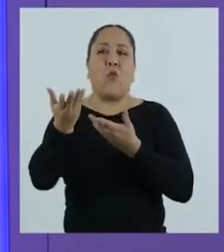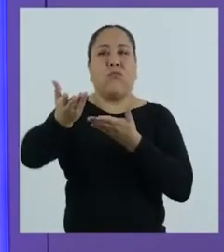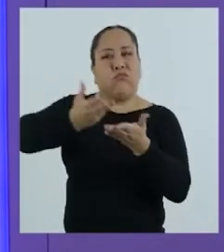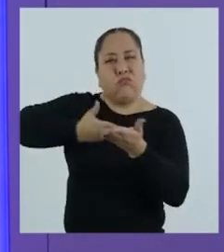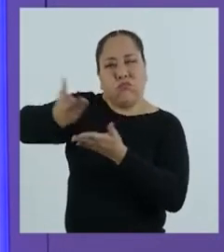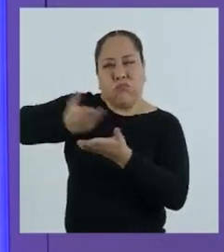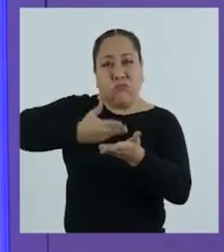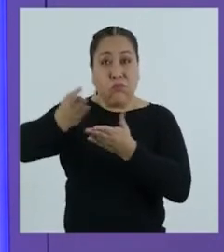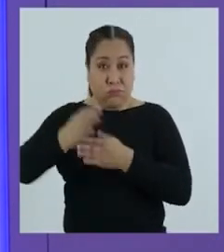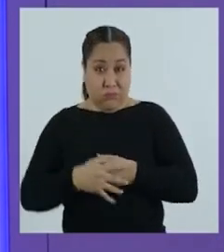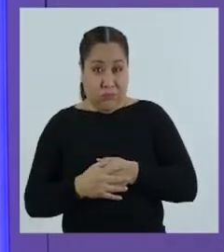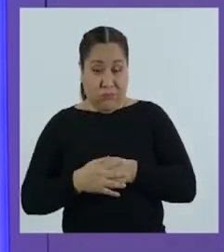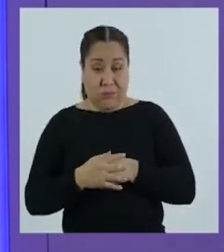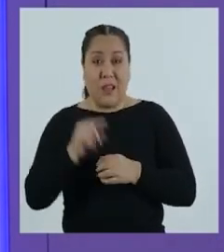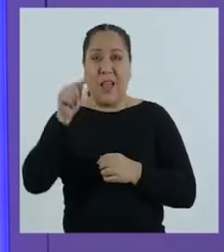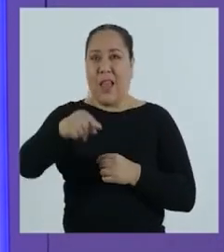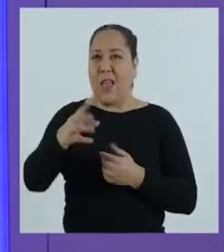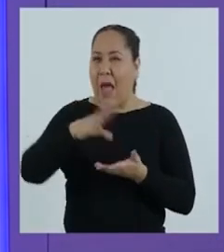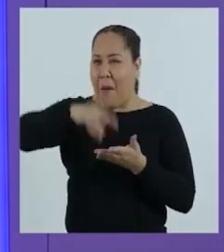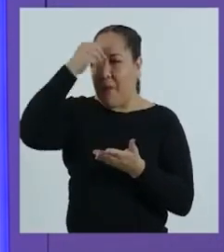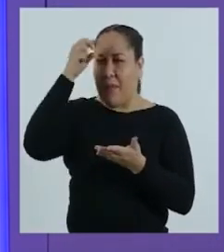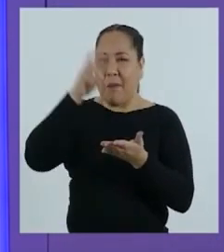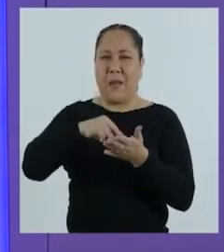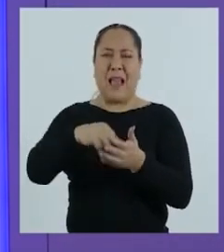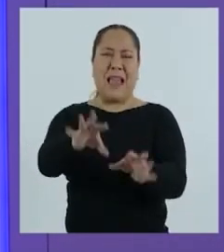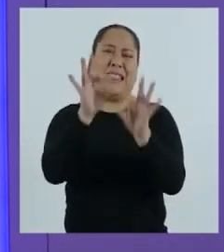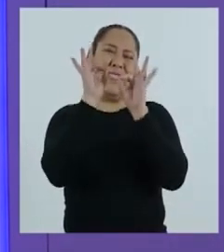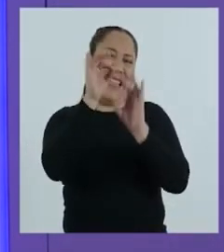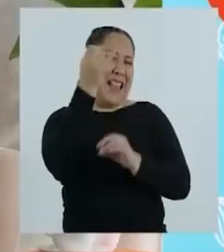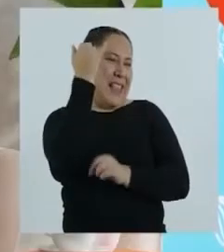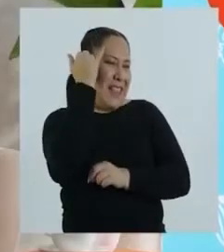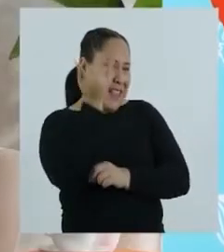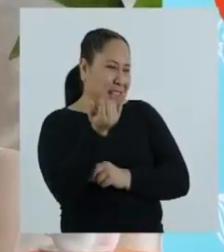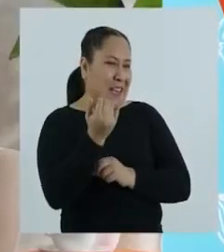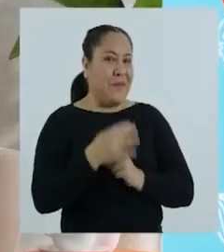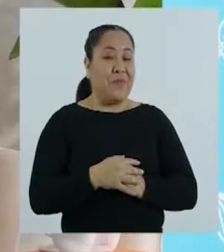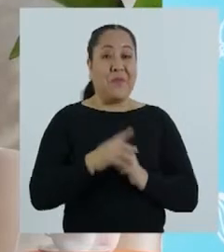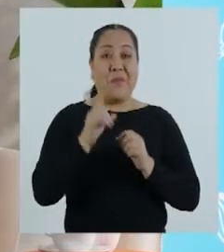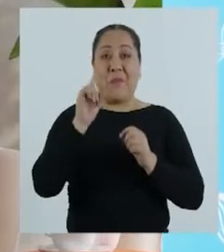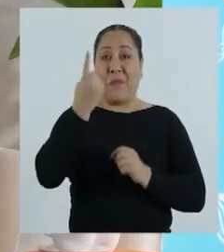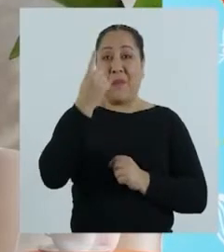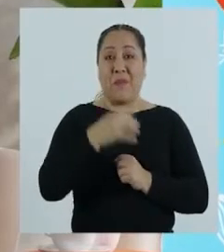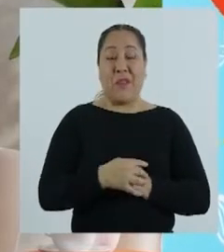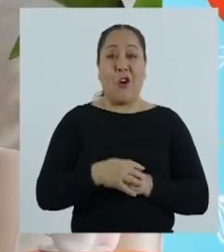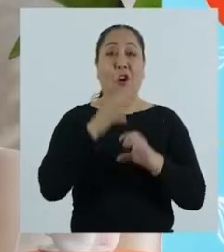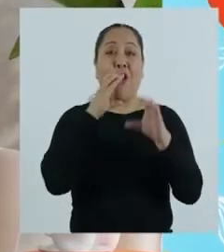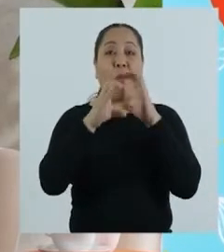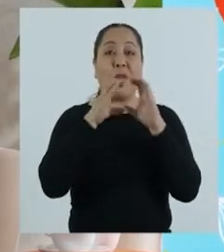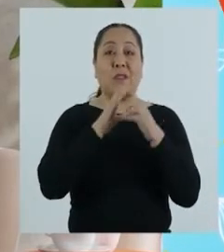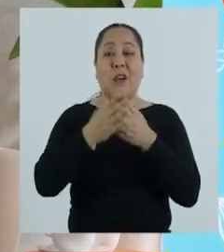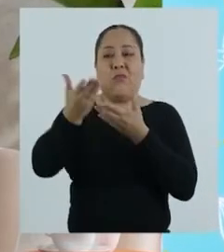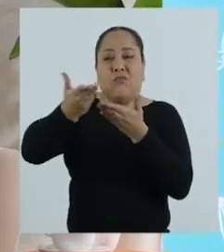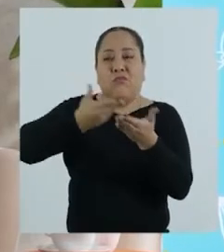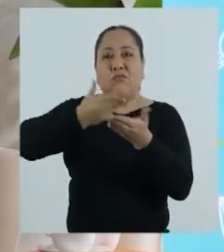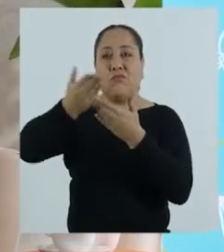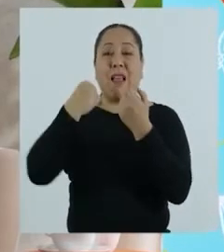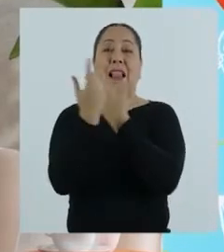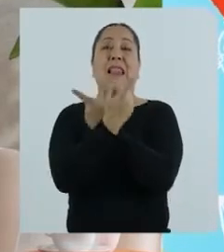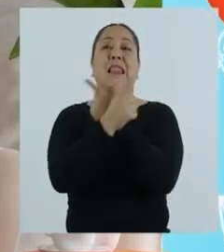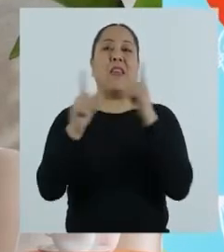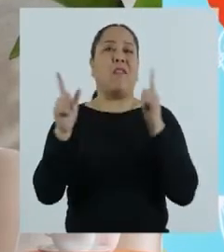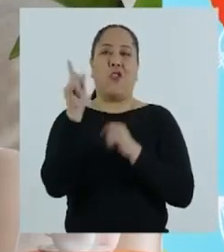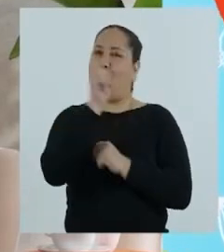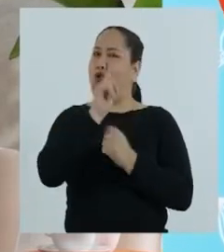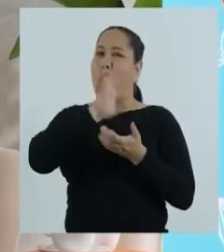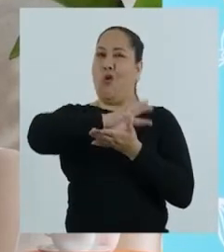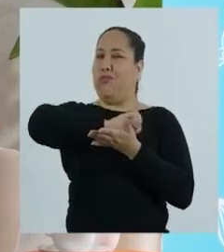vemos algunos tipos de relaciones y así aprendemos más? Esa es una excelente idea. Pero primero, hablaremos